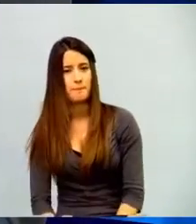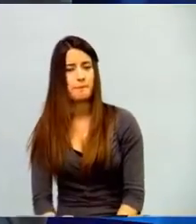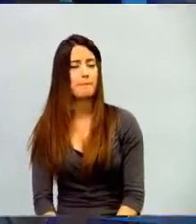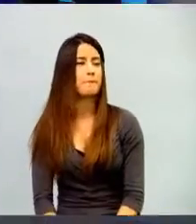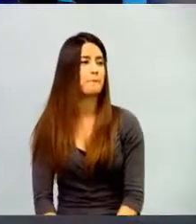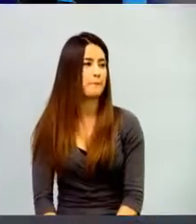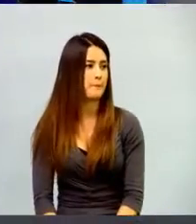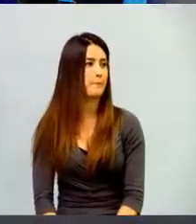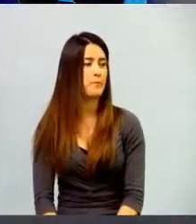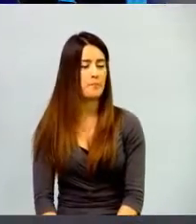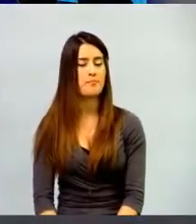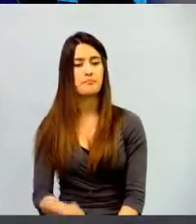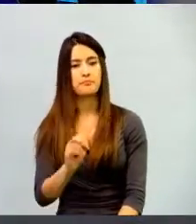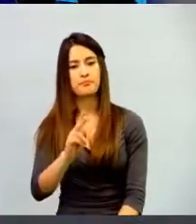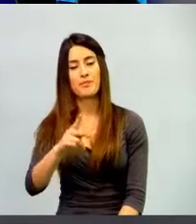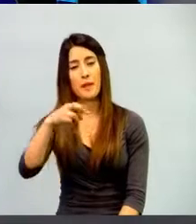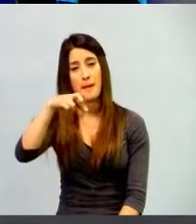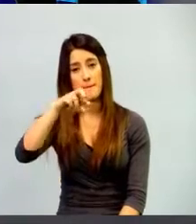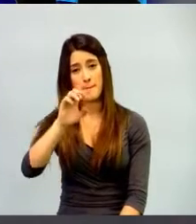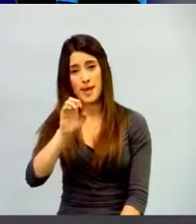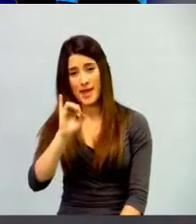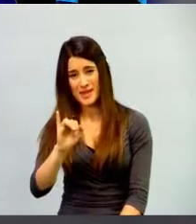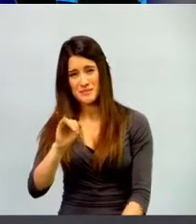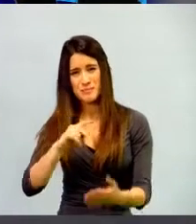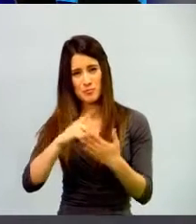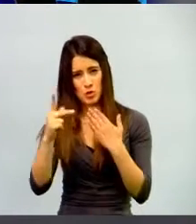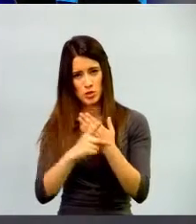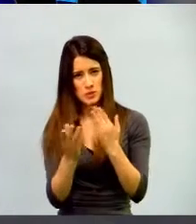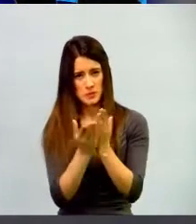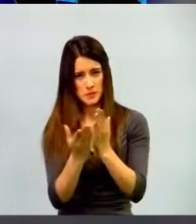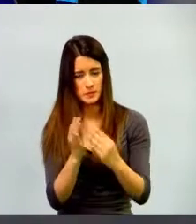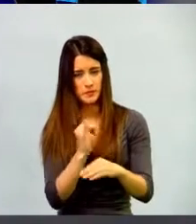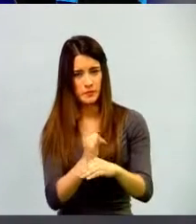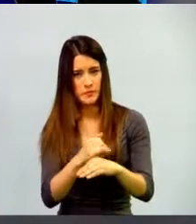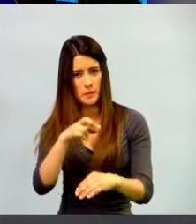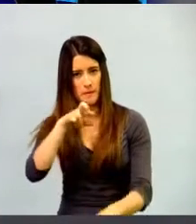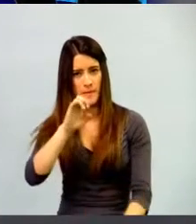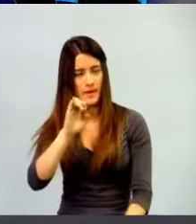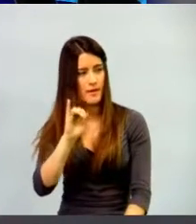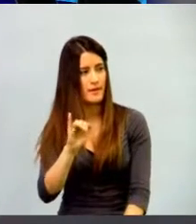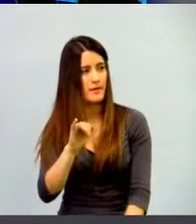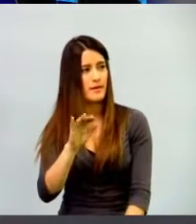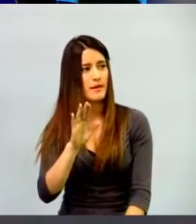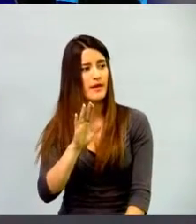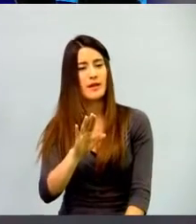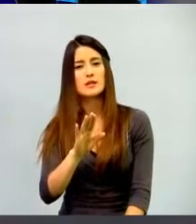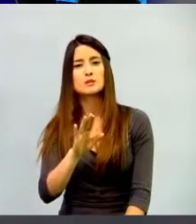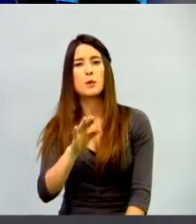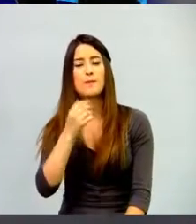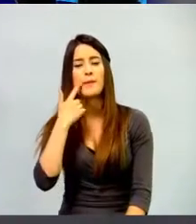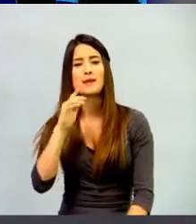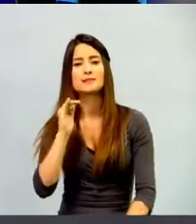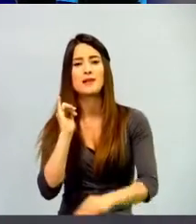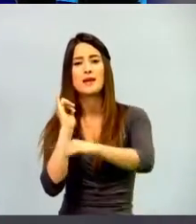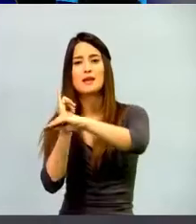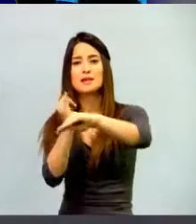educativo institucional es la carta de navegación de cada una de las instituciones educativas y